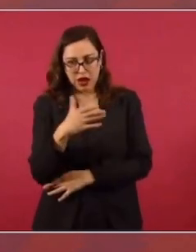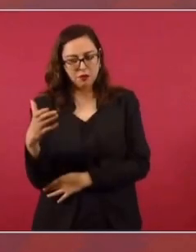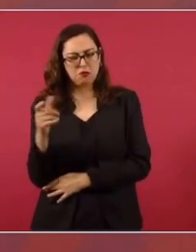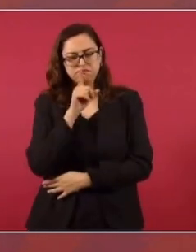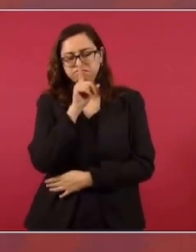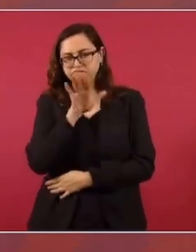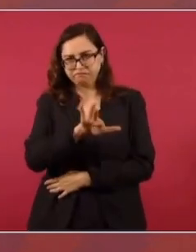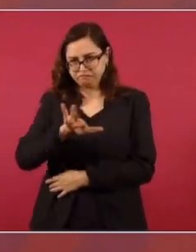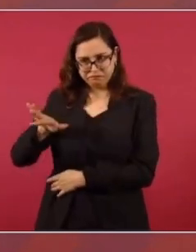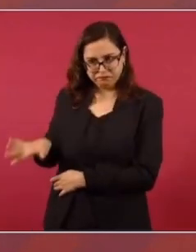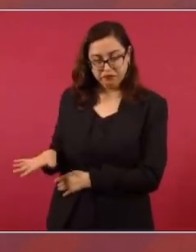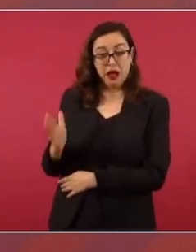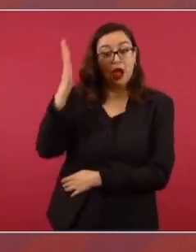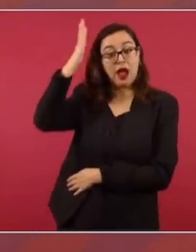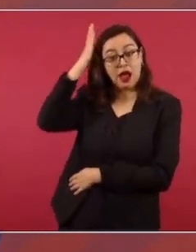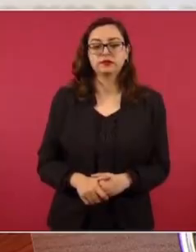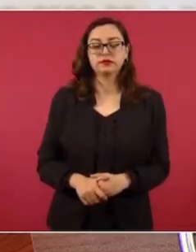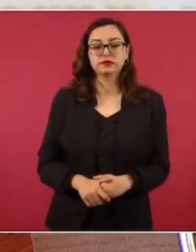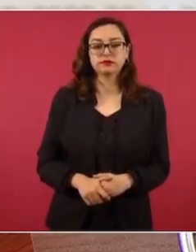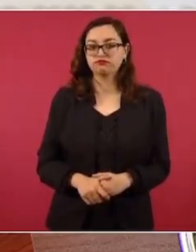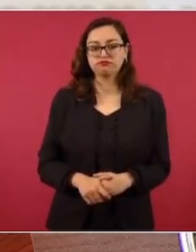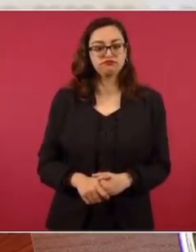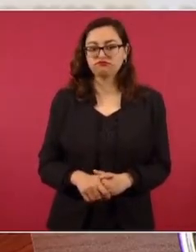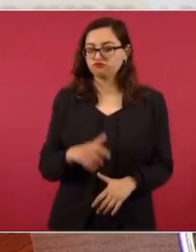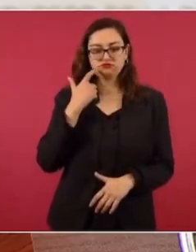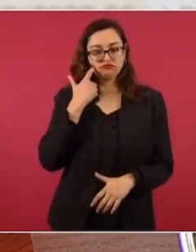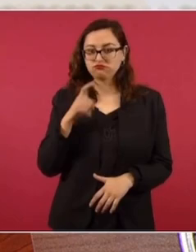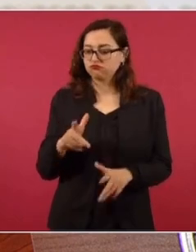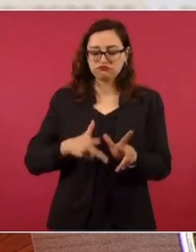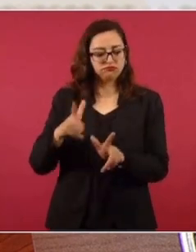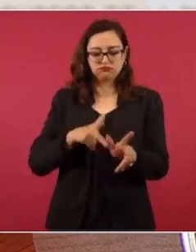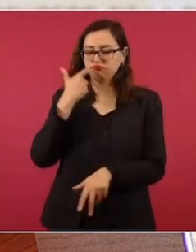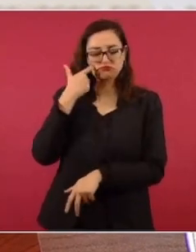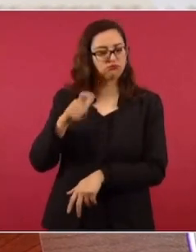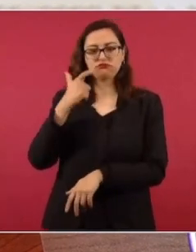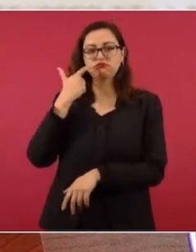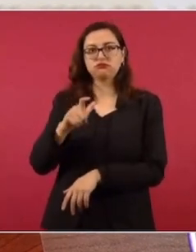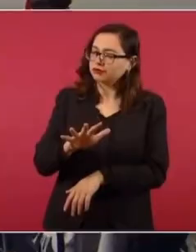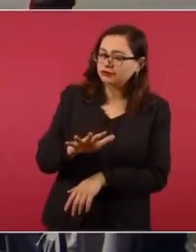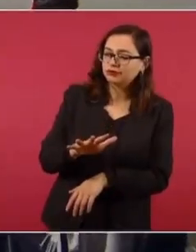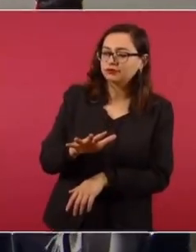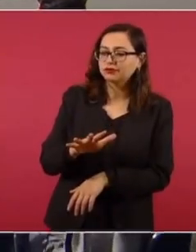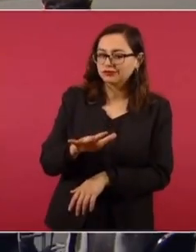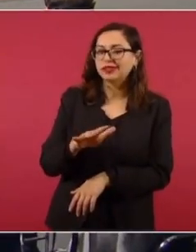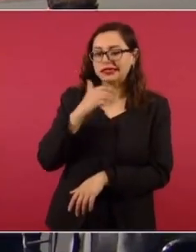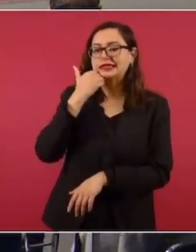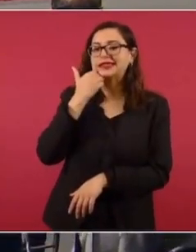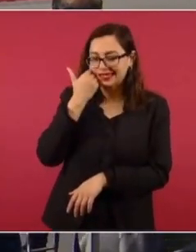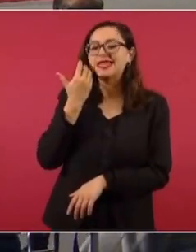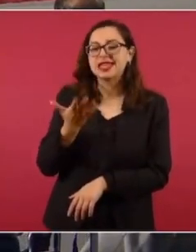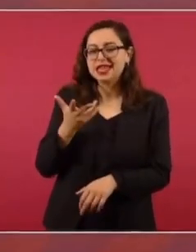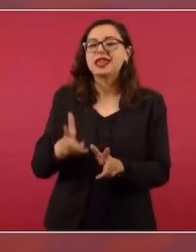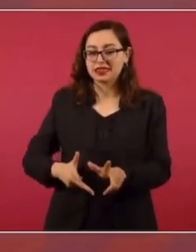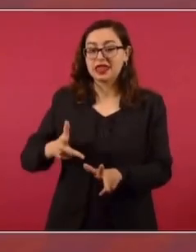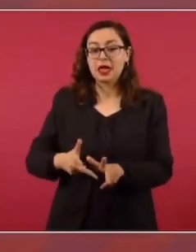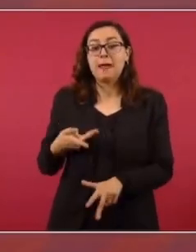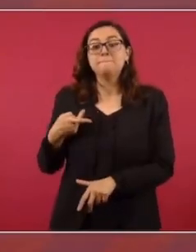acusando, nada más estoy informando. No quieren que pase el tren. O sí quieren, pero están condicionando